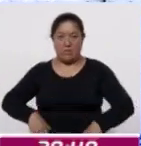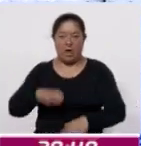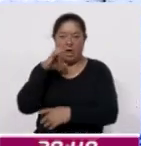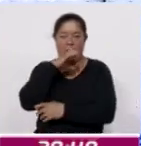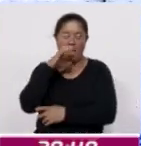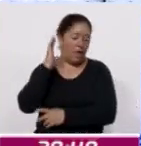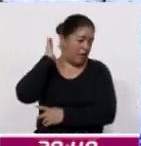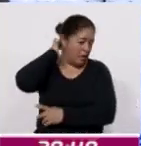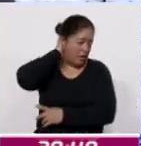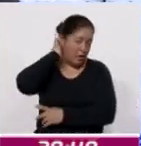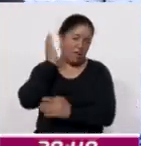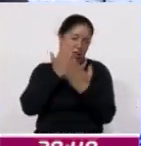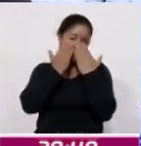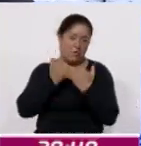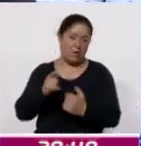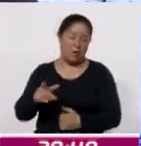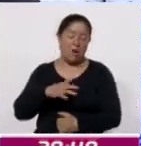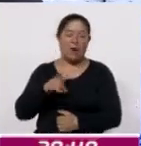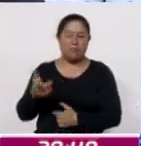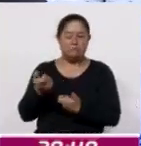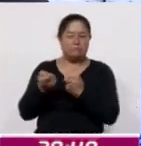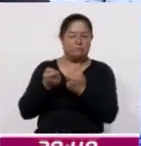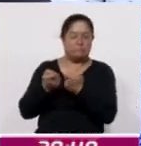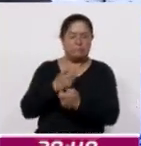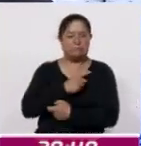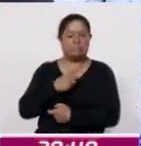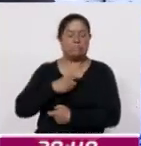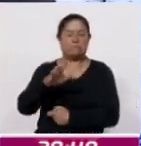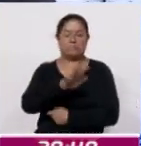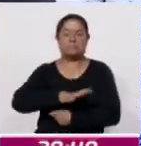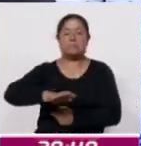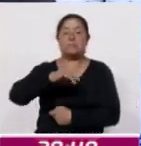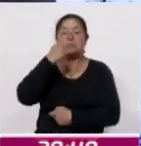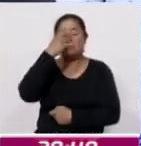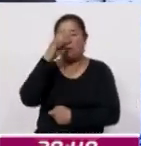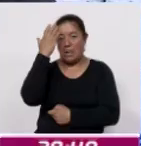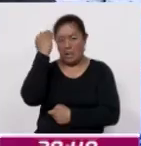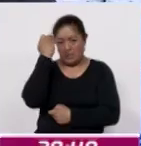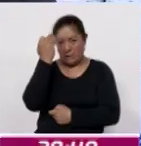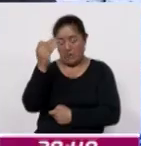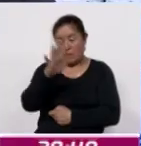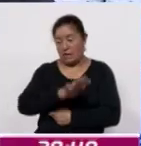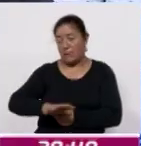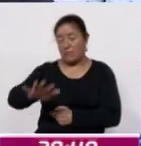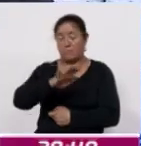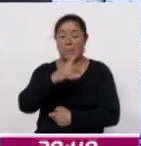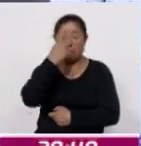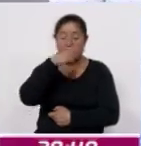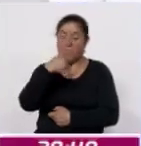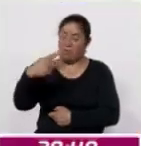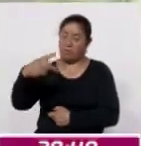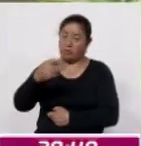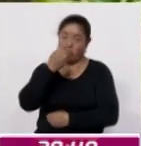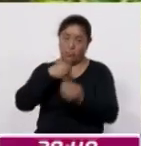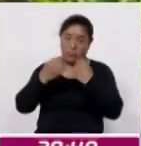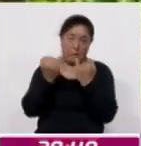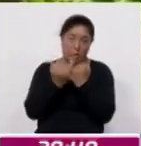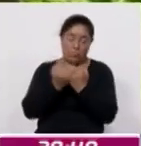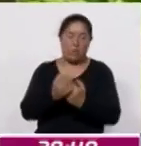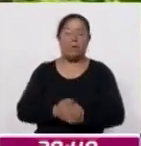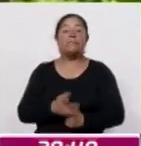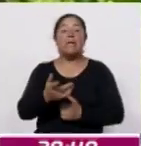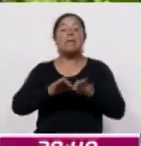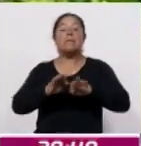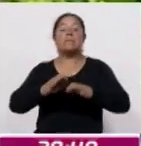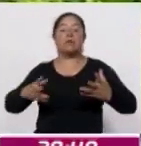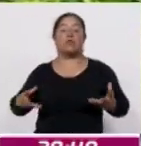entonces tenemos que brindarles las condiciones necesarias para el clima, principalmente para su digestión. Gracias al trabajo